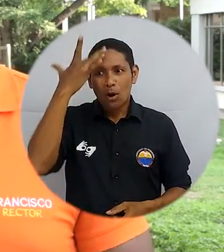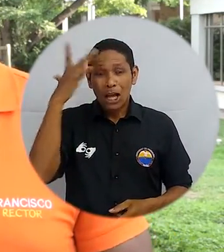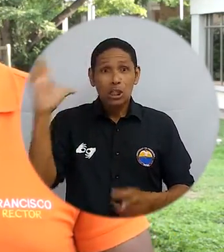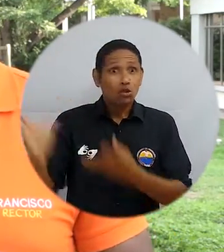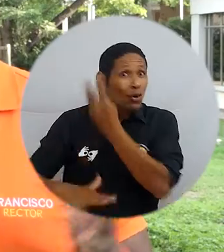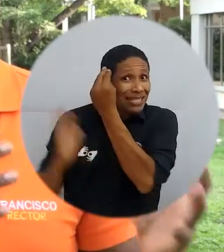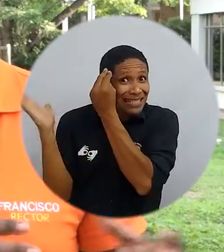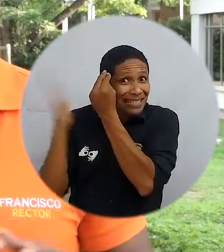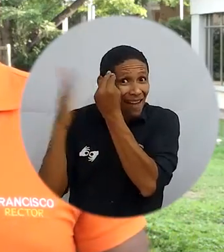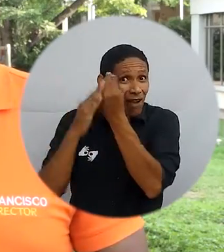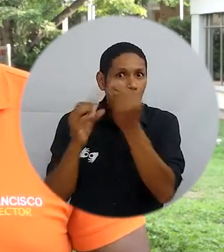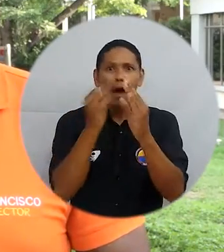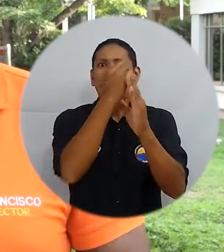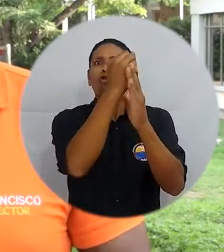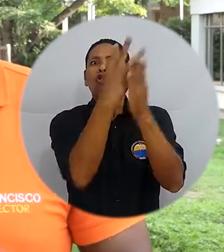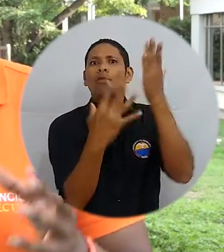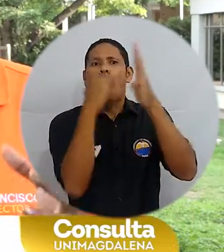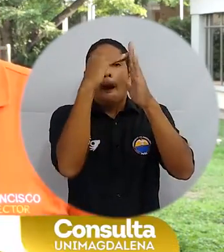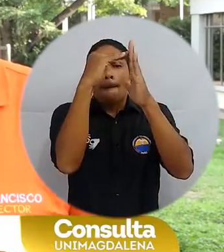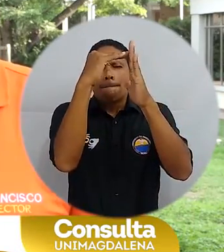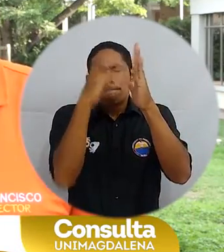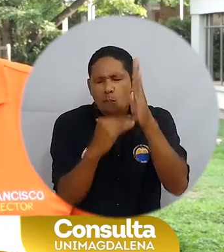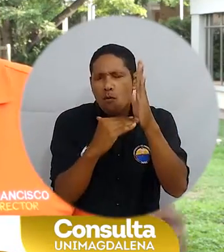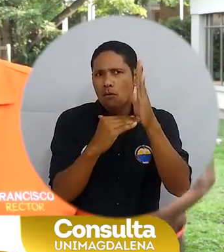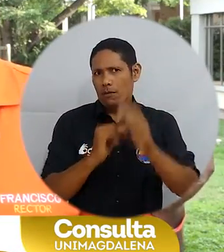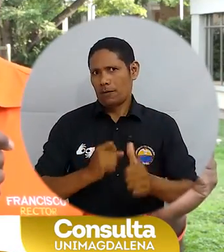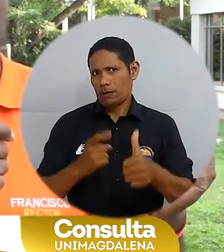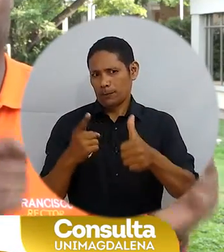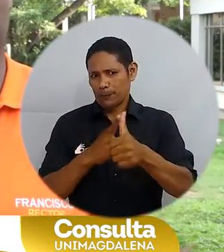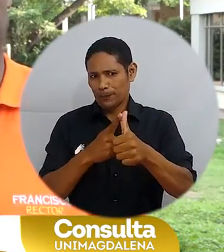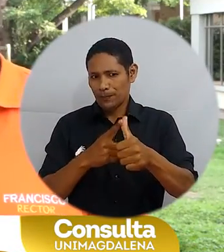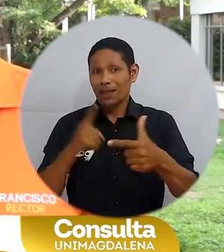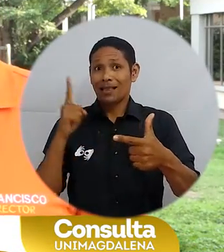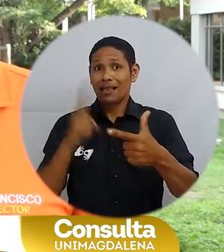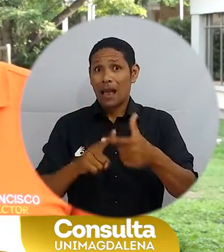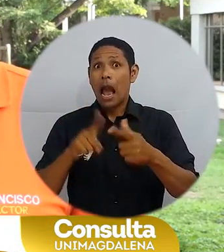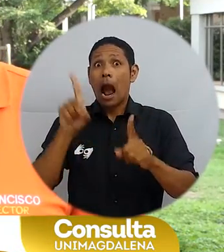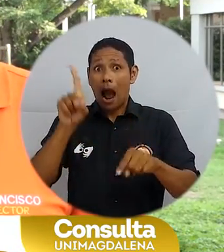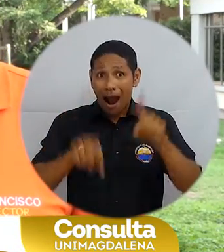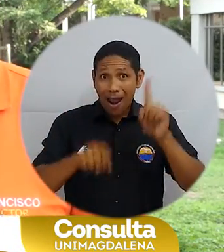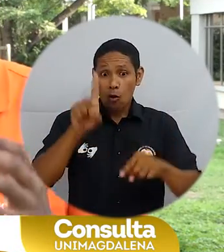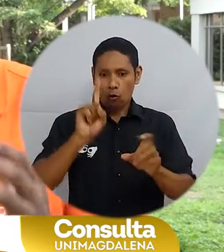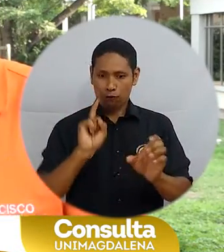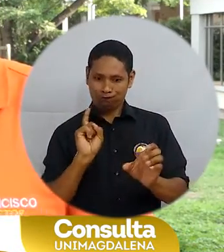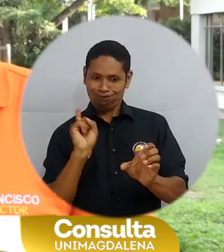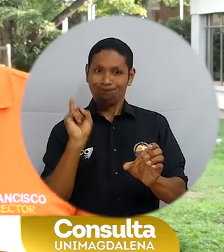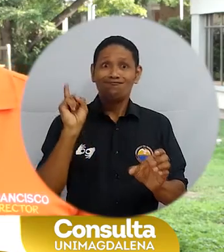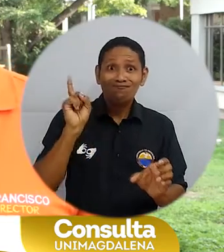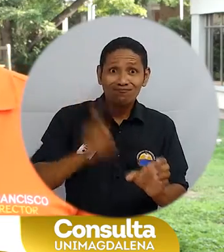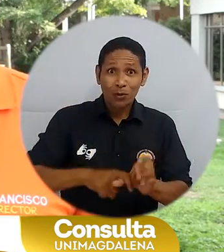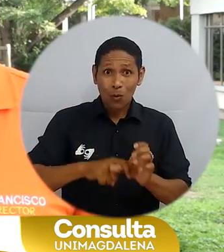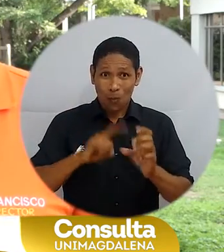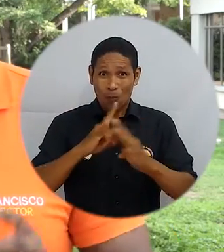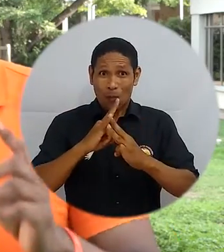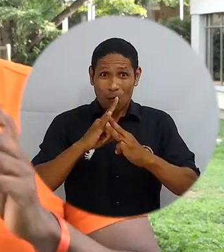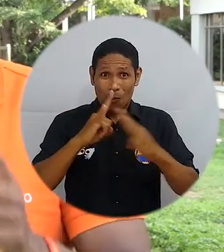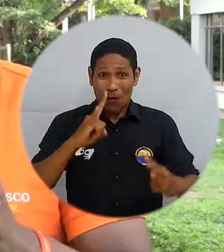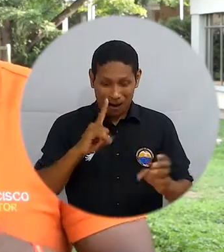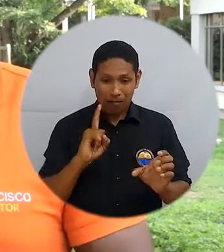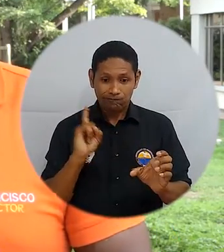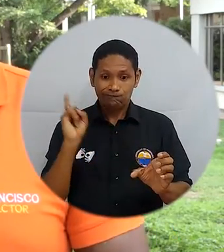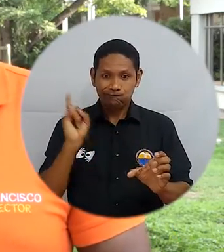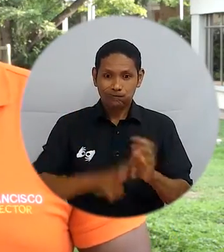pruebas a ver que presentan. También, los que ingresan a nuestra institución, a la Universidad del Magdalena,